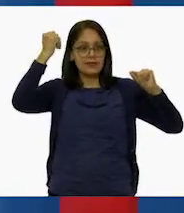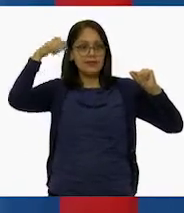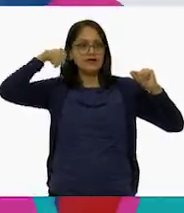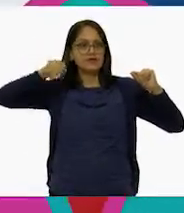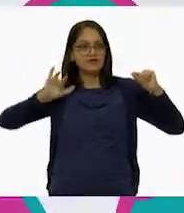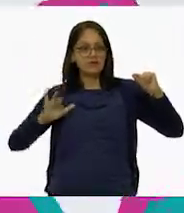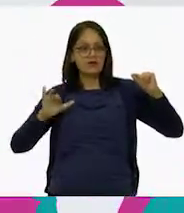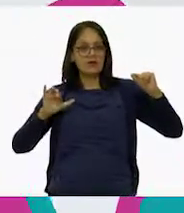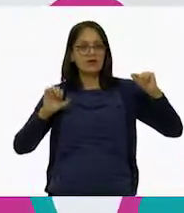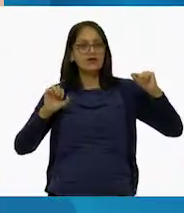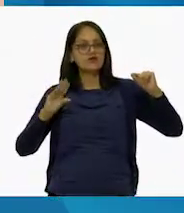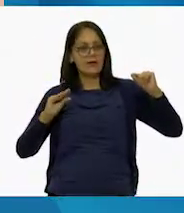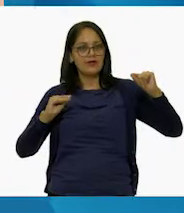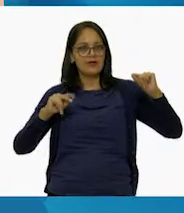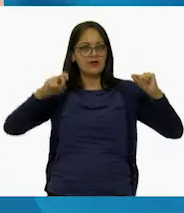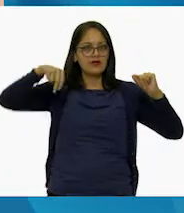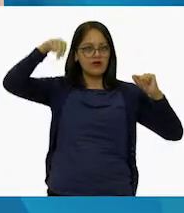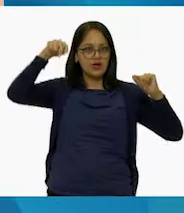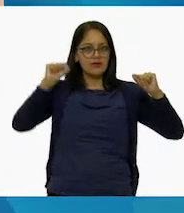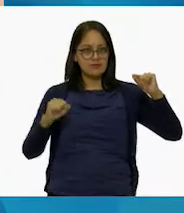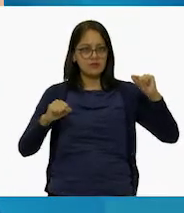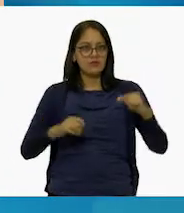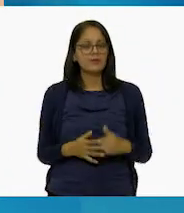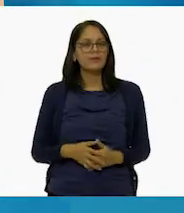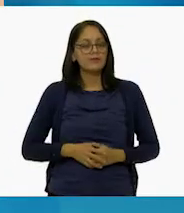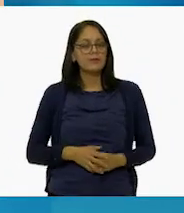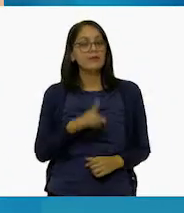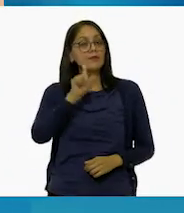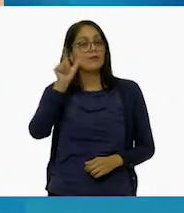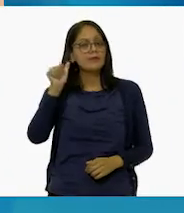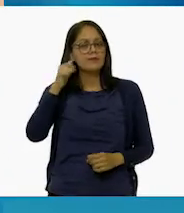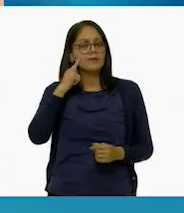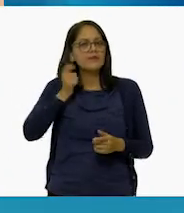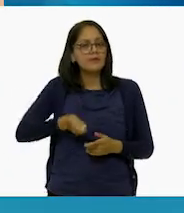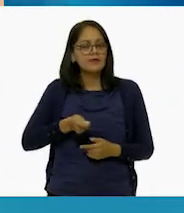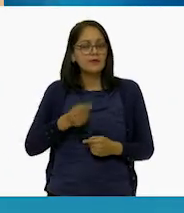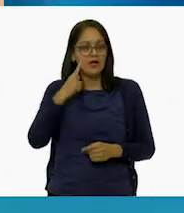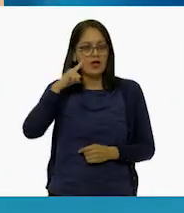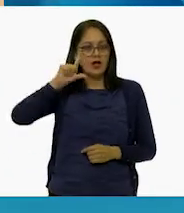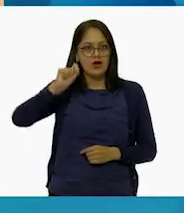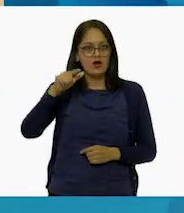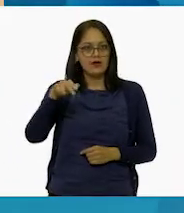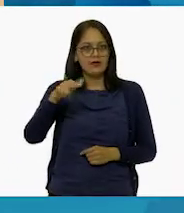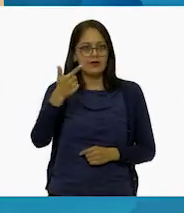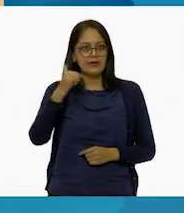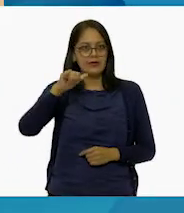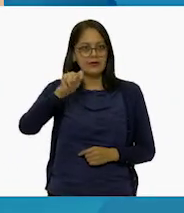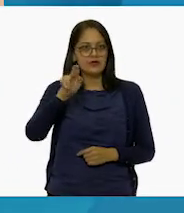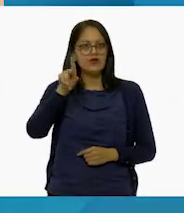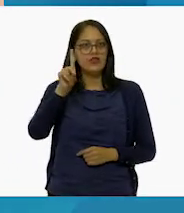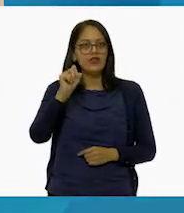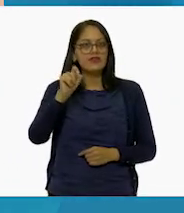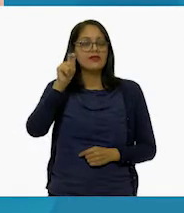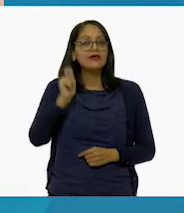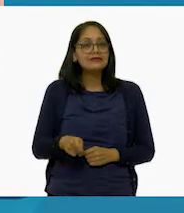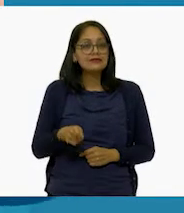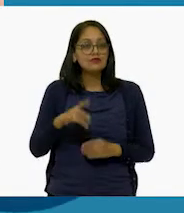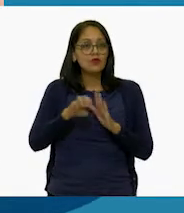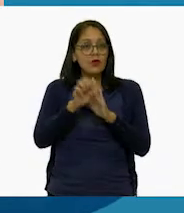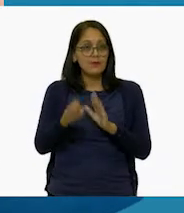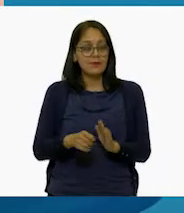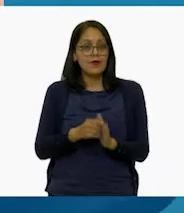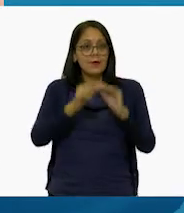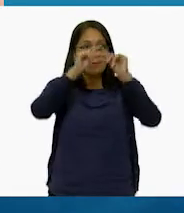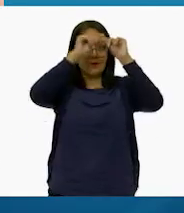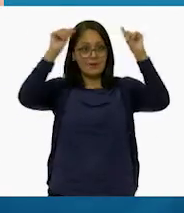como sur. El otro referente es la longitud. Está expresada en los márgenes superior